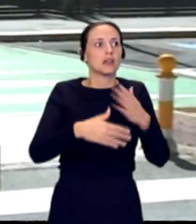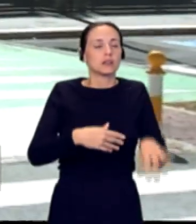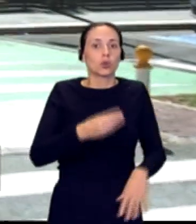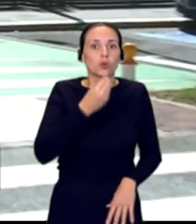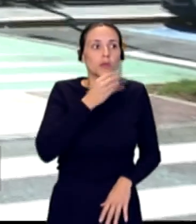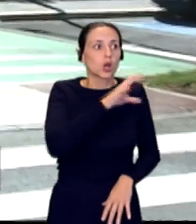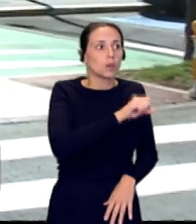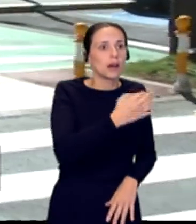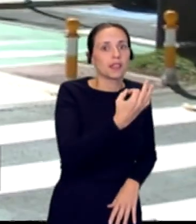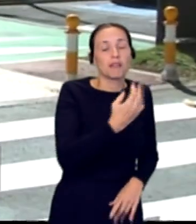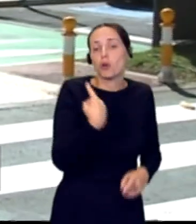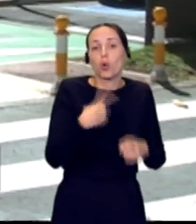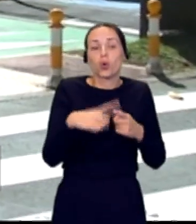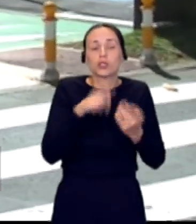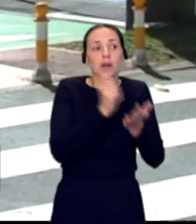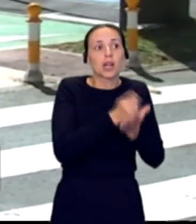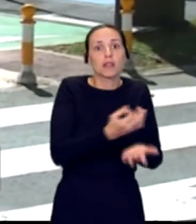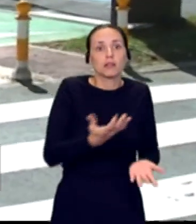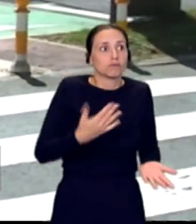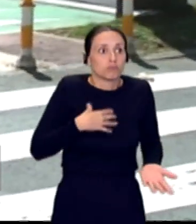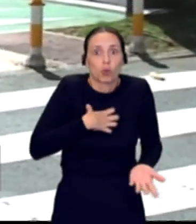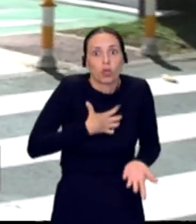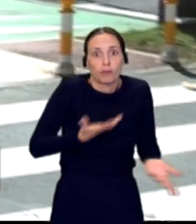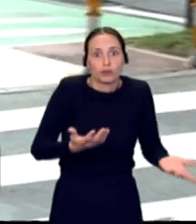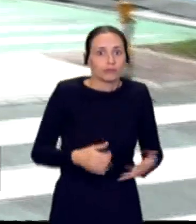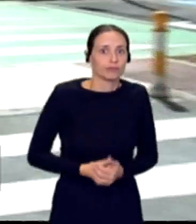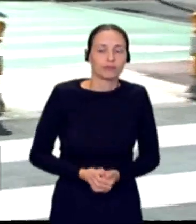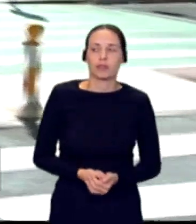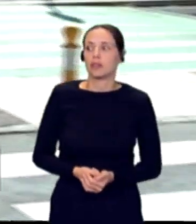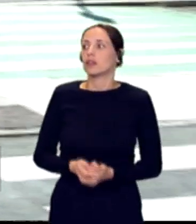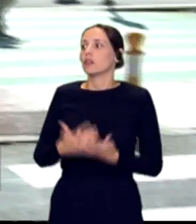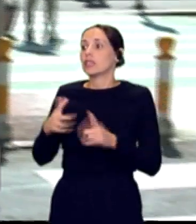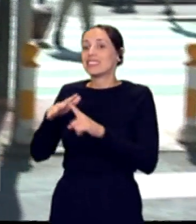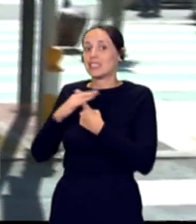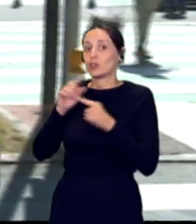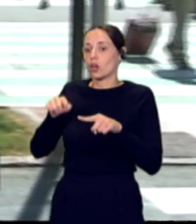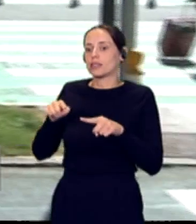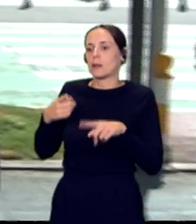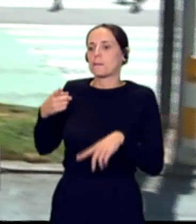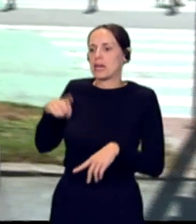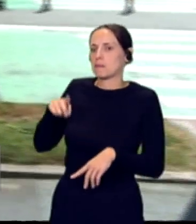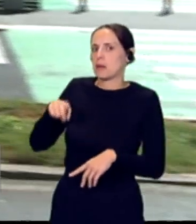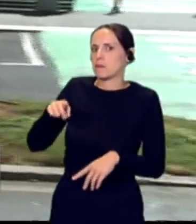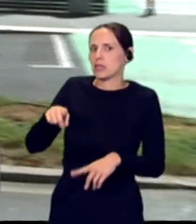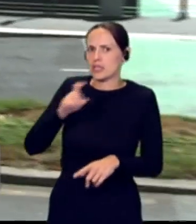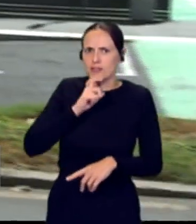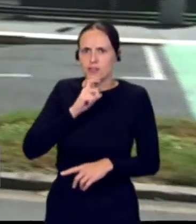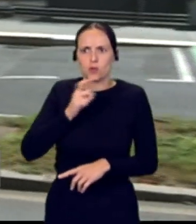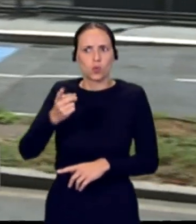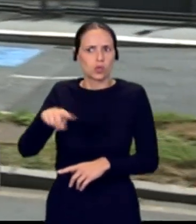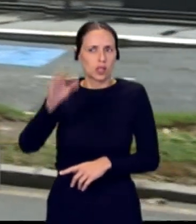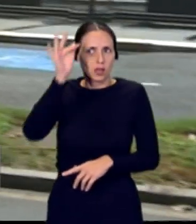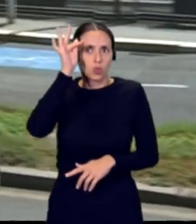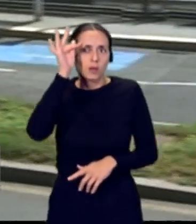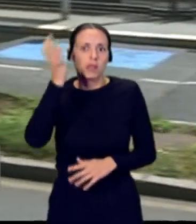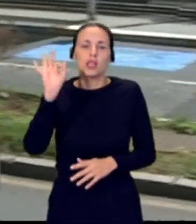montón de cosas de las cuales no podemos. Han pasado varios meses de esta situación tan difícil. ¿Son optimistas? ¿Van a tomar medidas